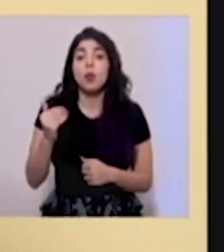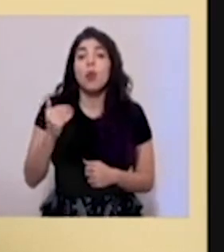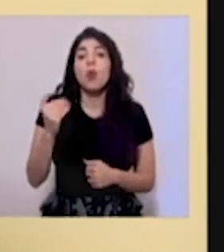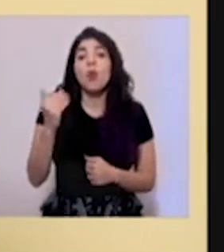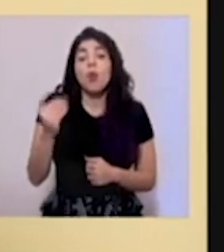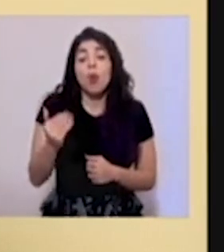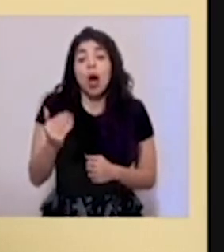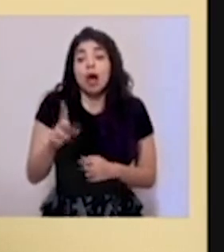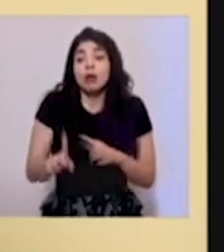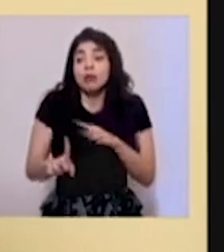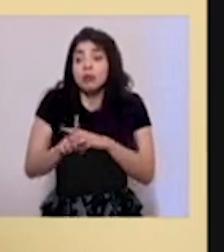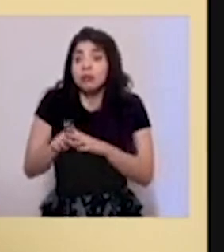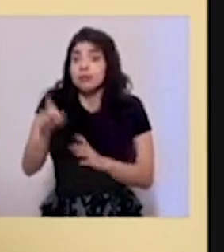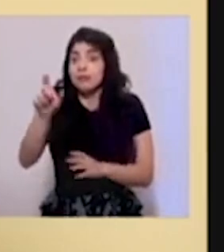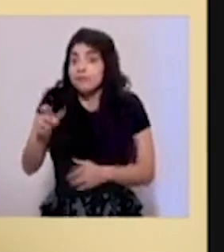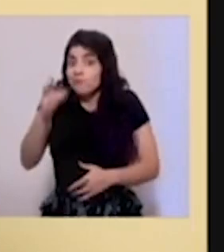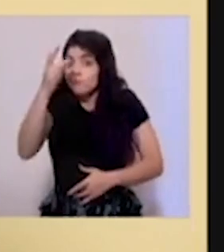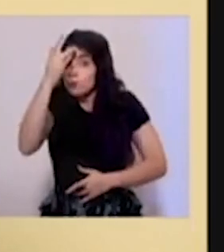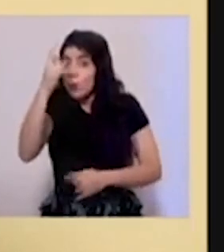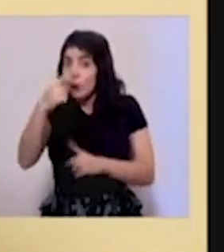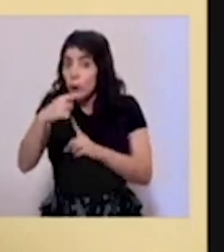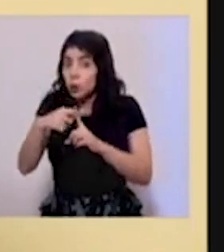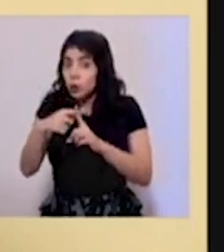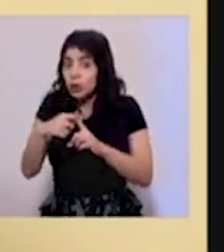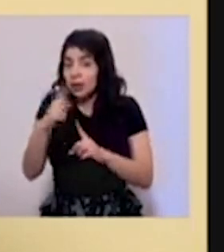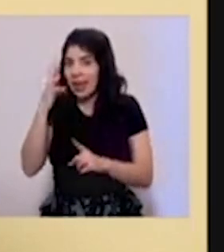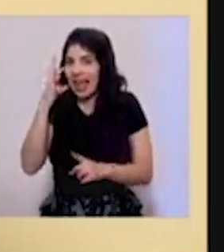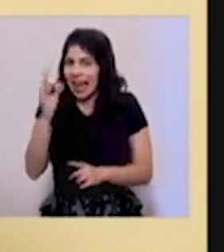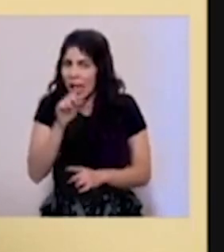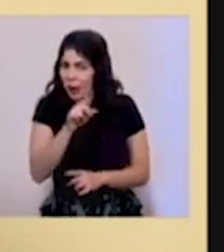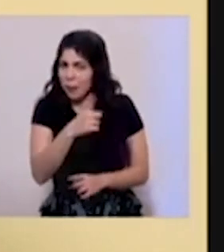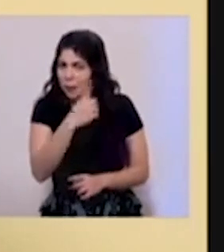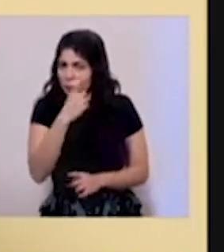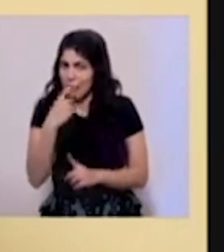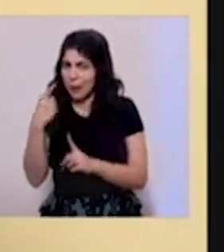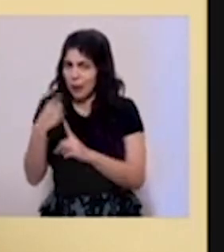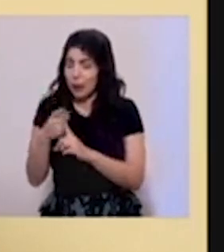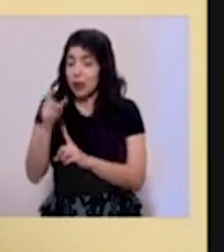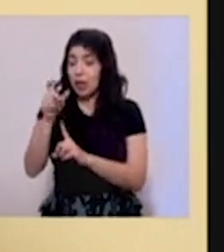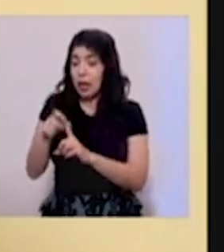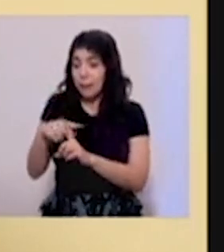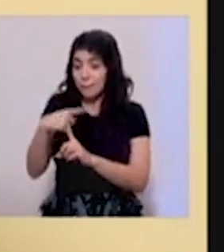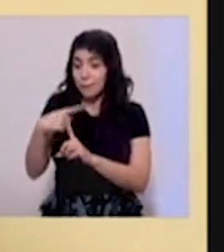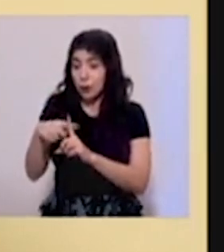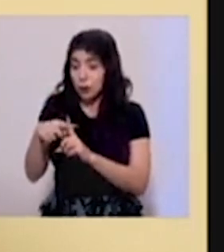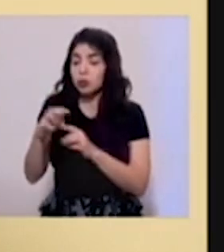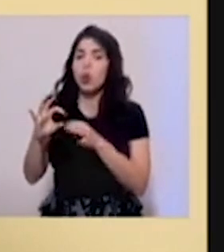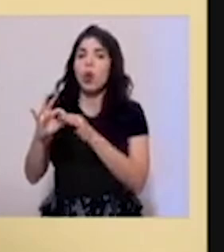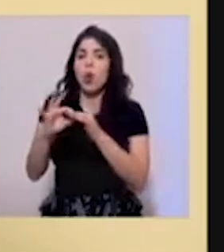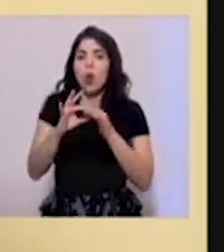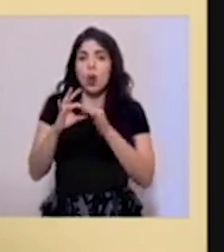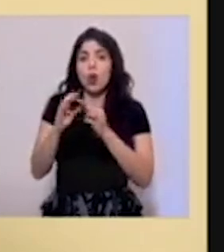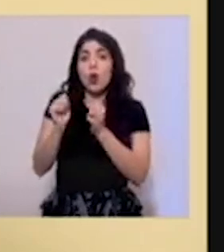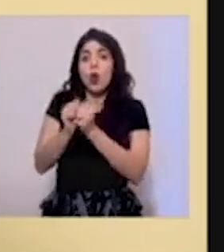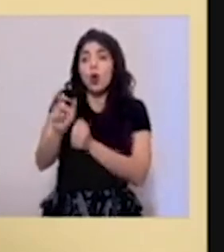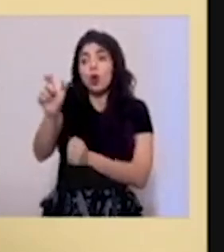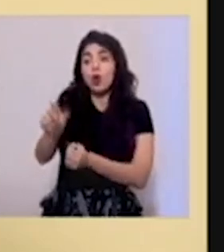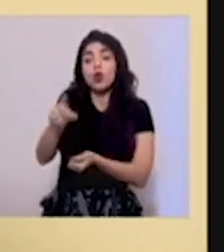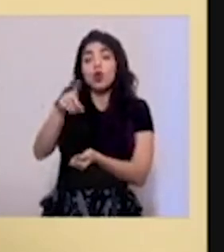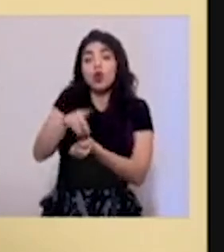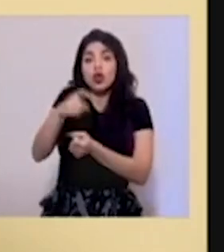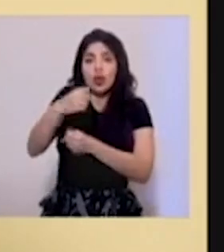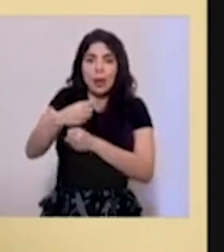caso positivo, que supongo que es lo que pregunta la persona, pues se hacen las coordinaciones respectivas con el médico del